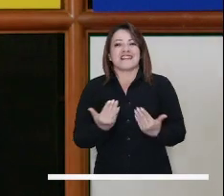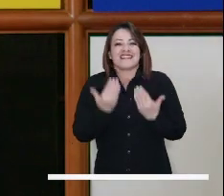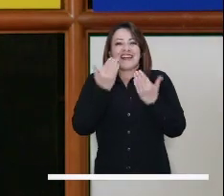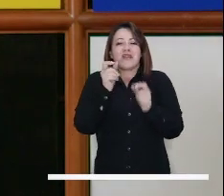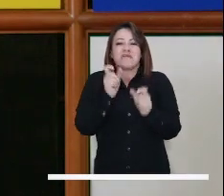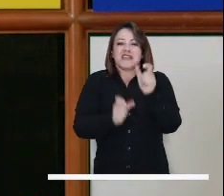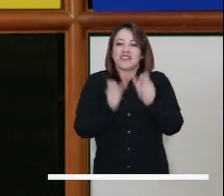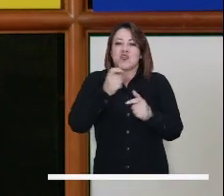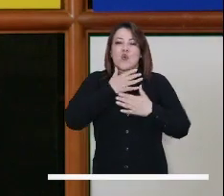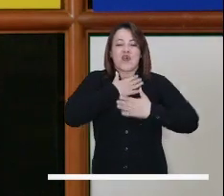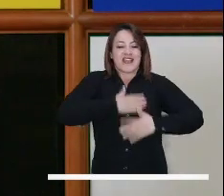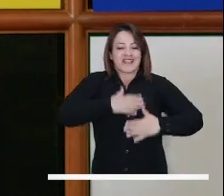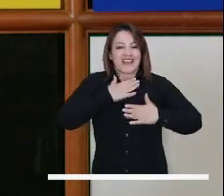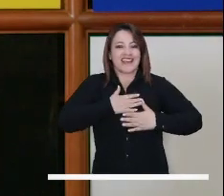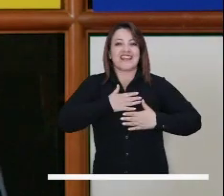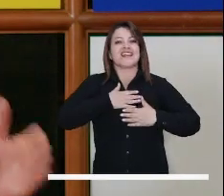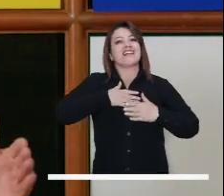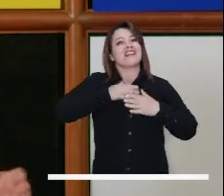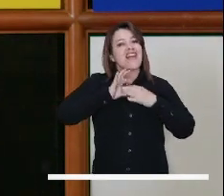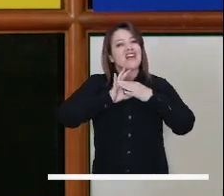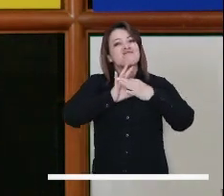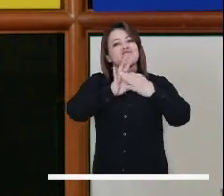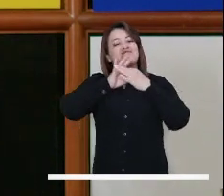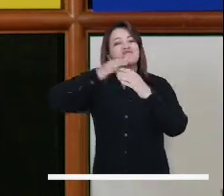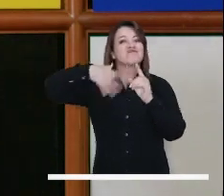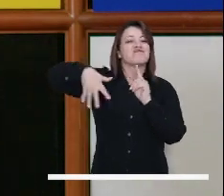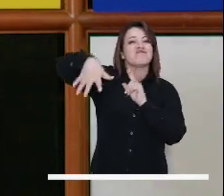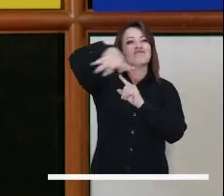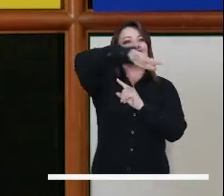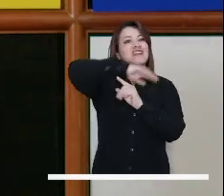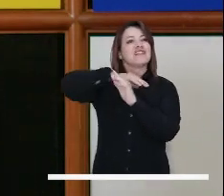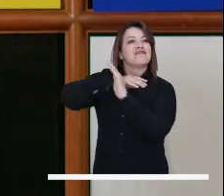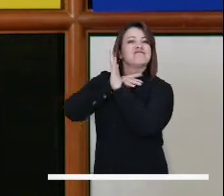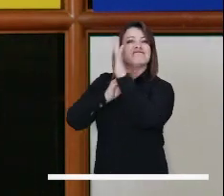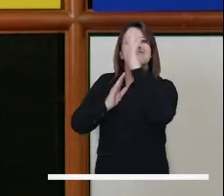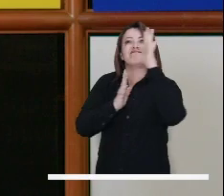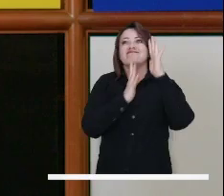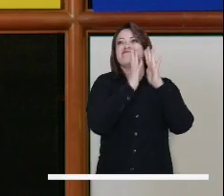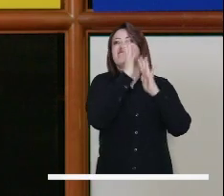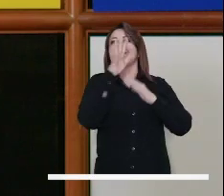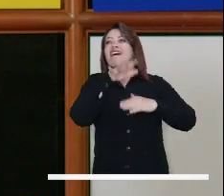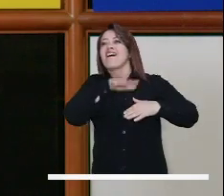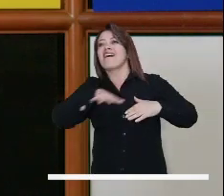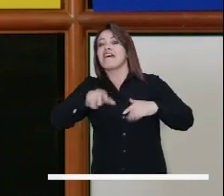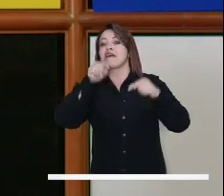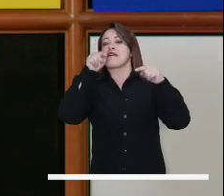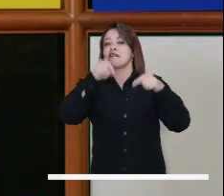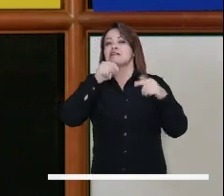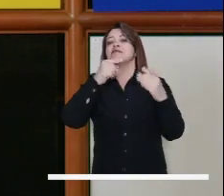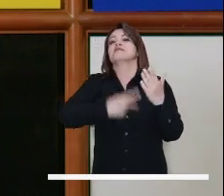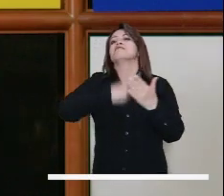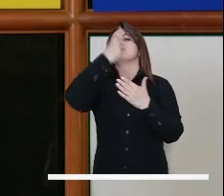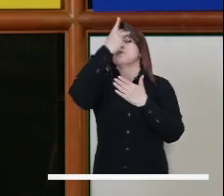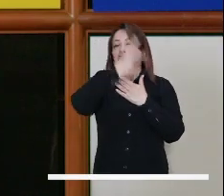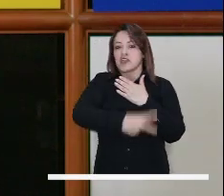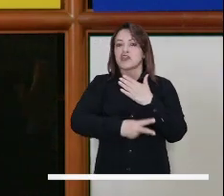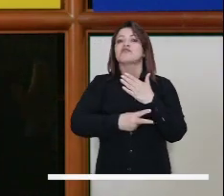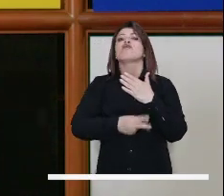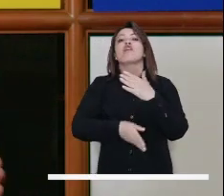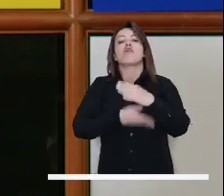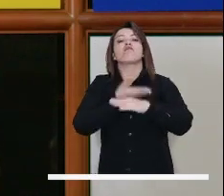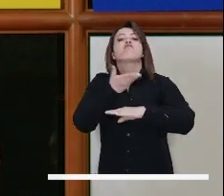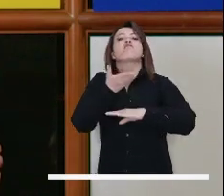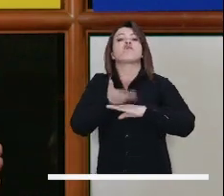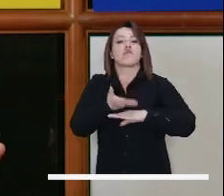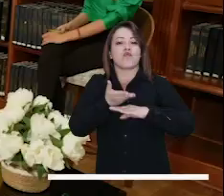bienestar de la gente con su entorno, con su ambiente, ese debe ser el proyecto y el